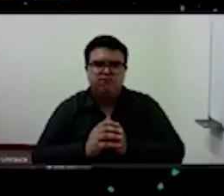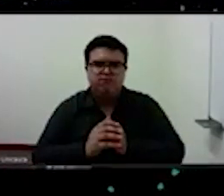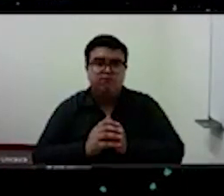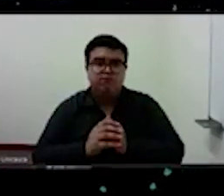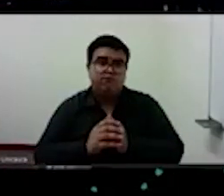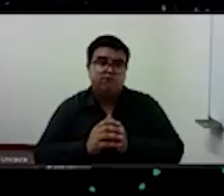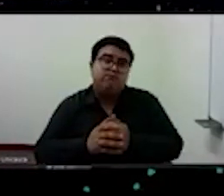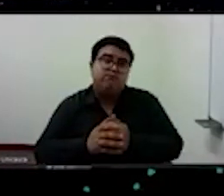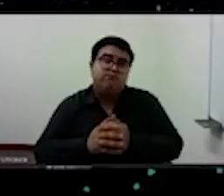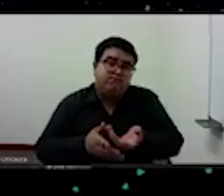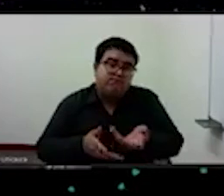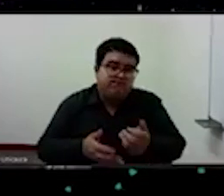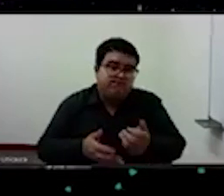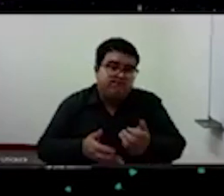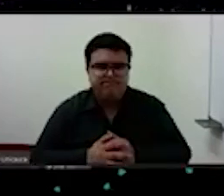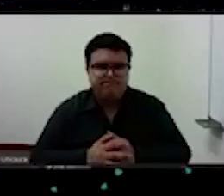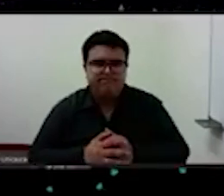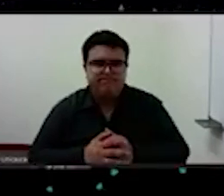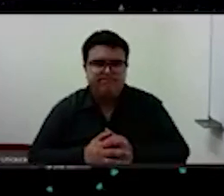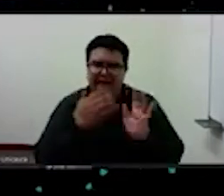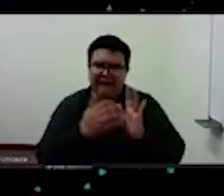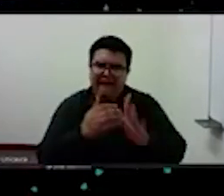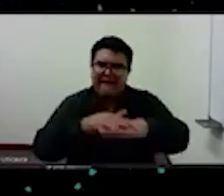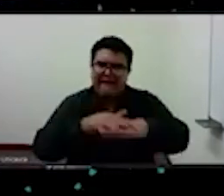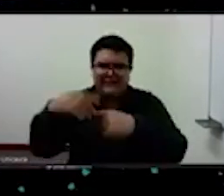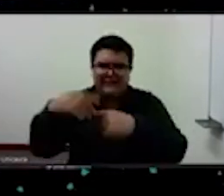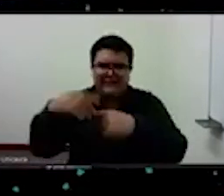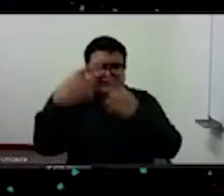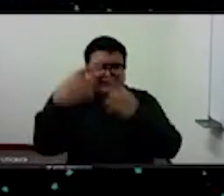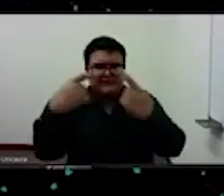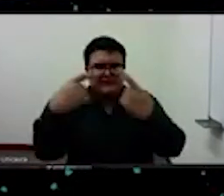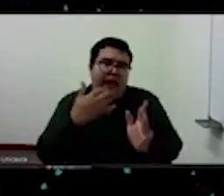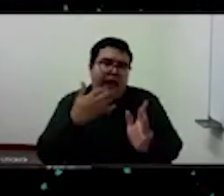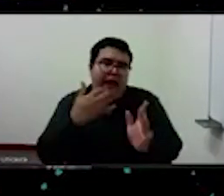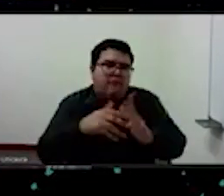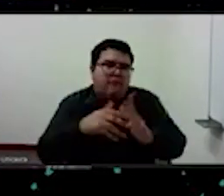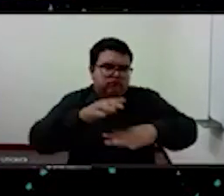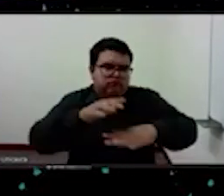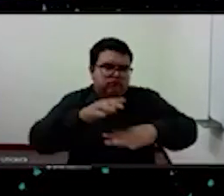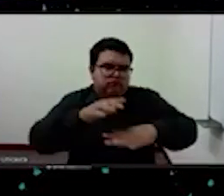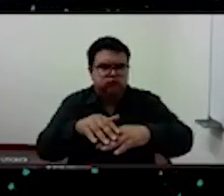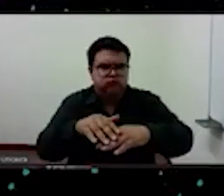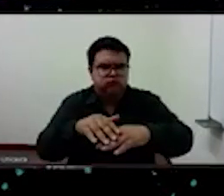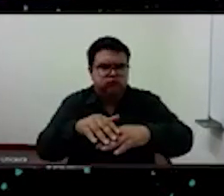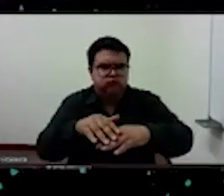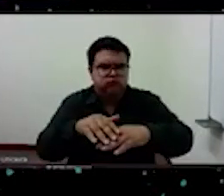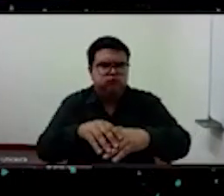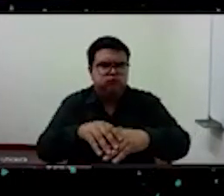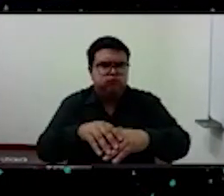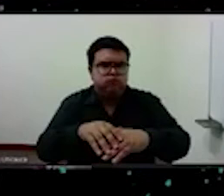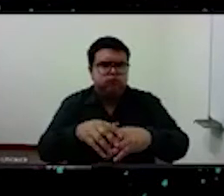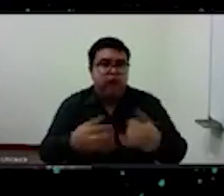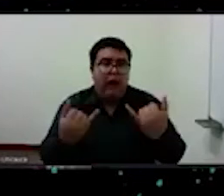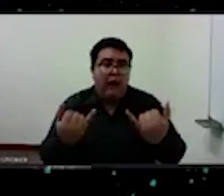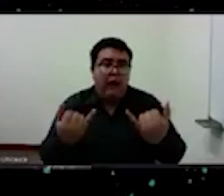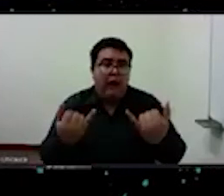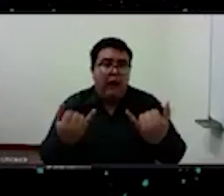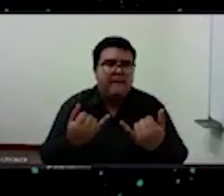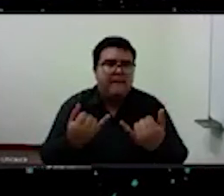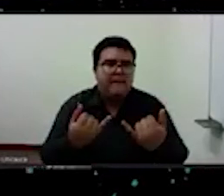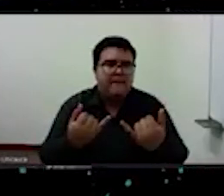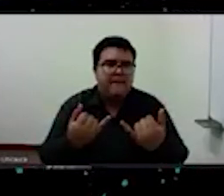como ha dicho Gunther Anders en el libro que he citado antes